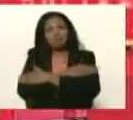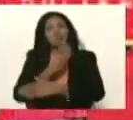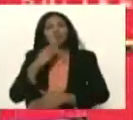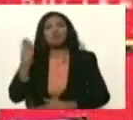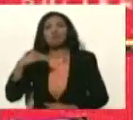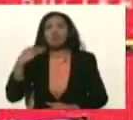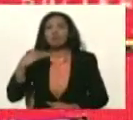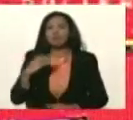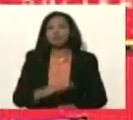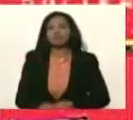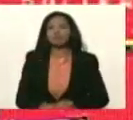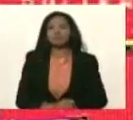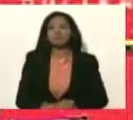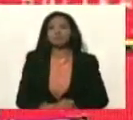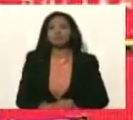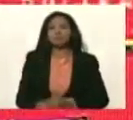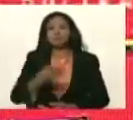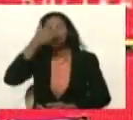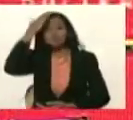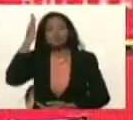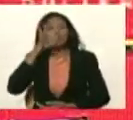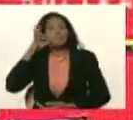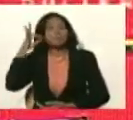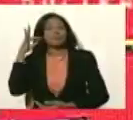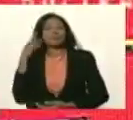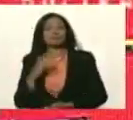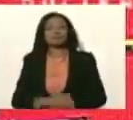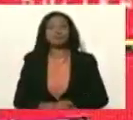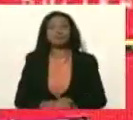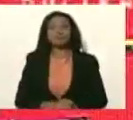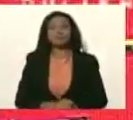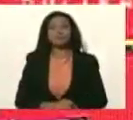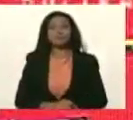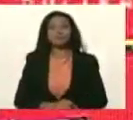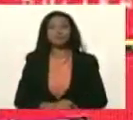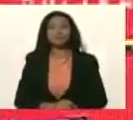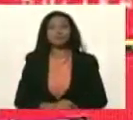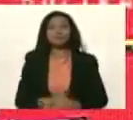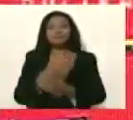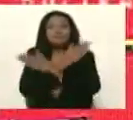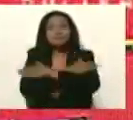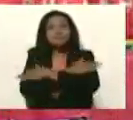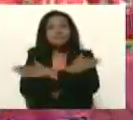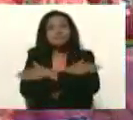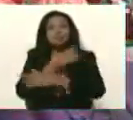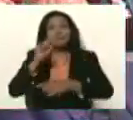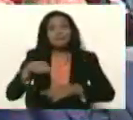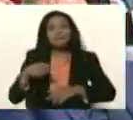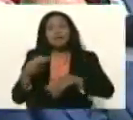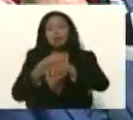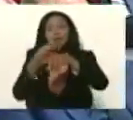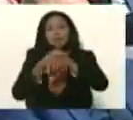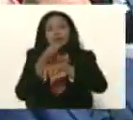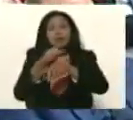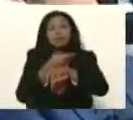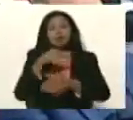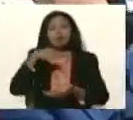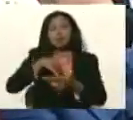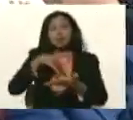Katy Rusio el Katy Rusio felicito a Rafael Lacaba el gobernador